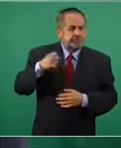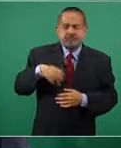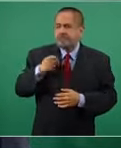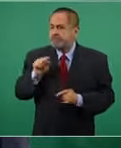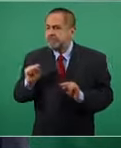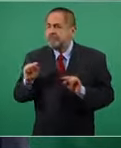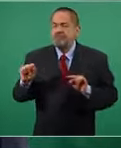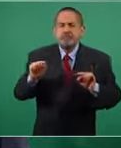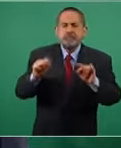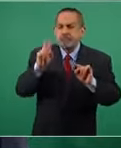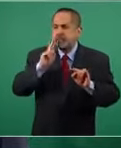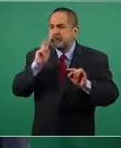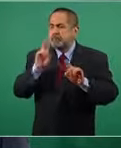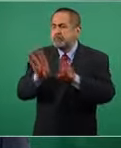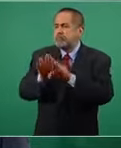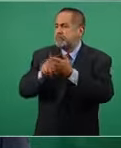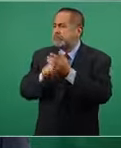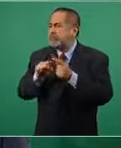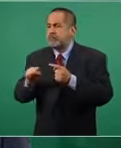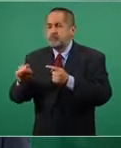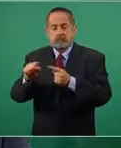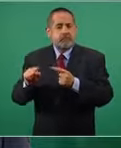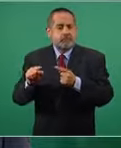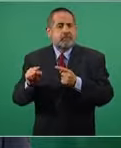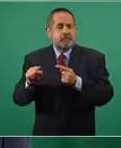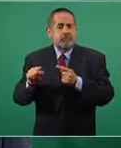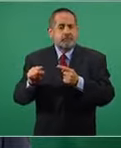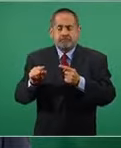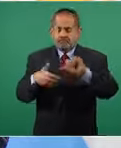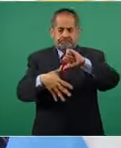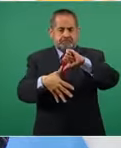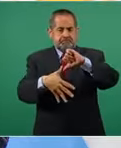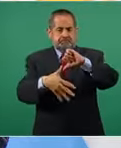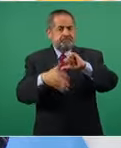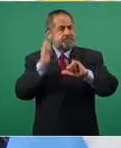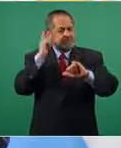a la mayor velocidad posible toda nuestra Latinoamérica